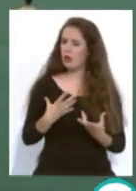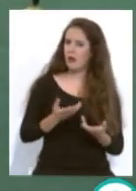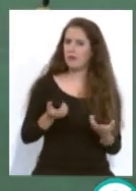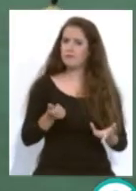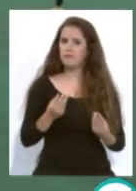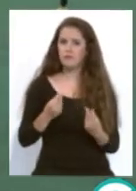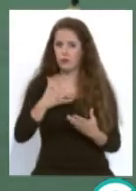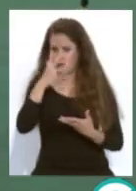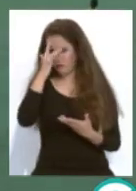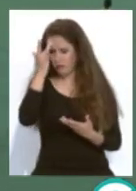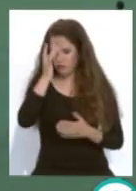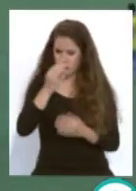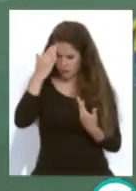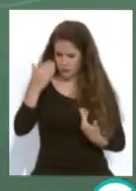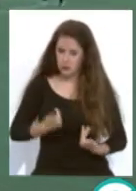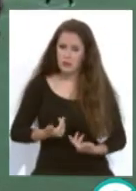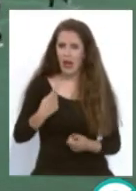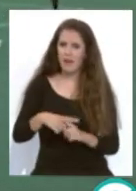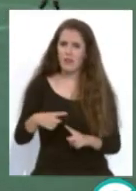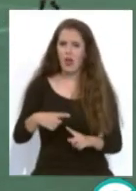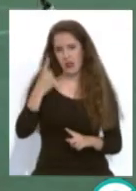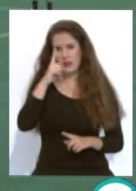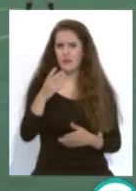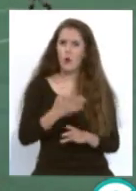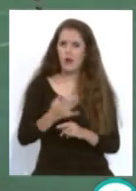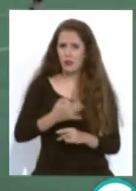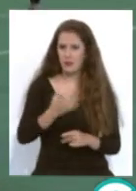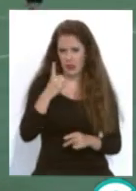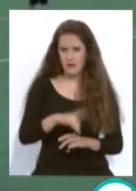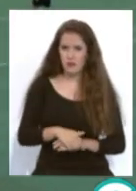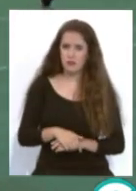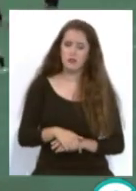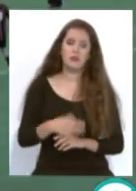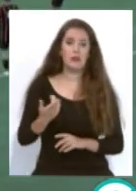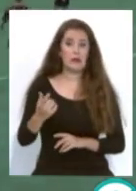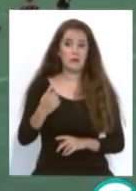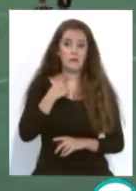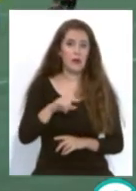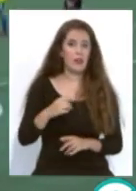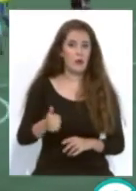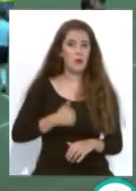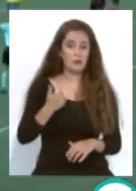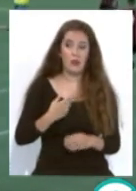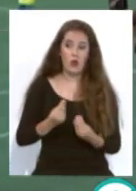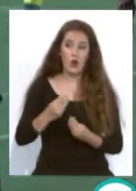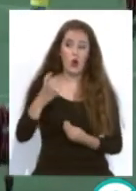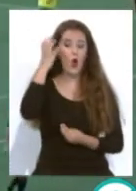muy conscientes de los que se estaban jugando se perdió esa oportunidad con el Osasuna B o los Osasuna Promesa como quieran denominarlo